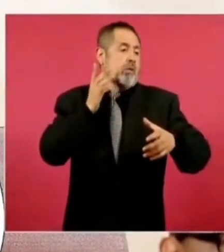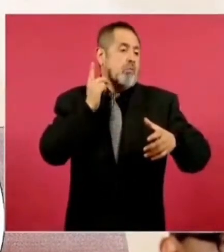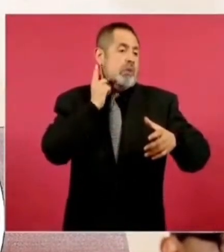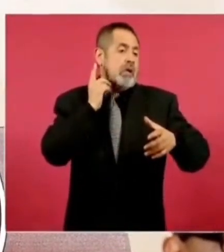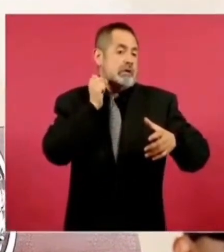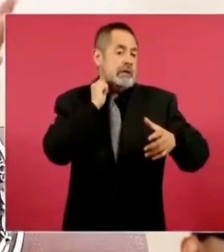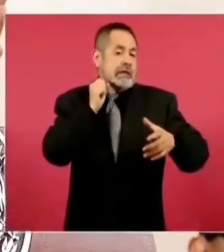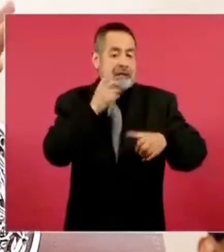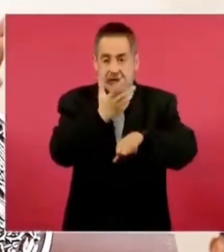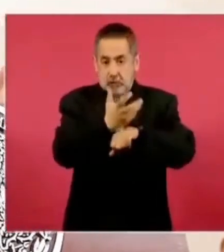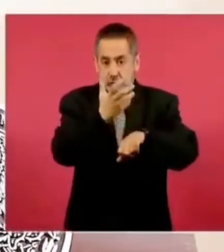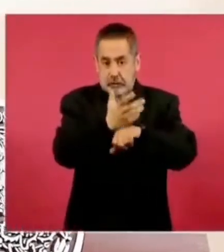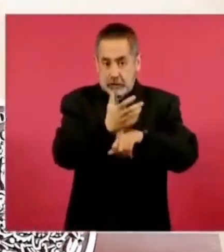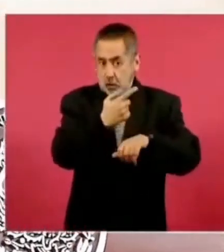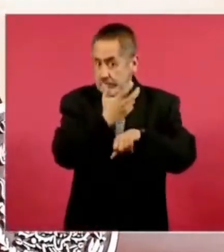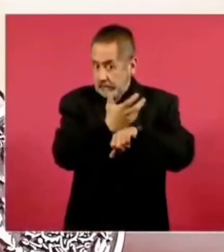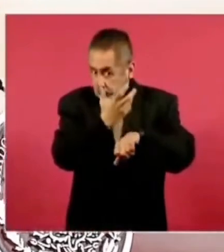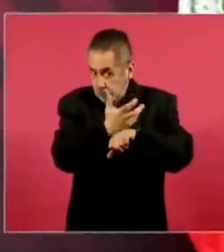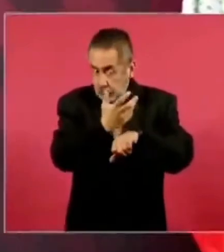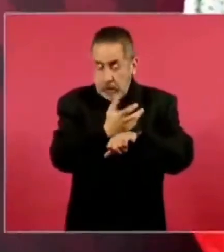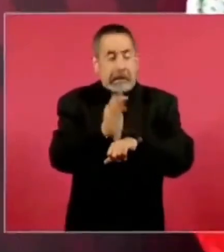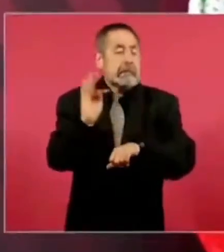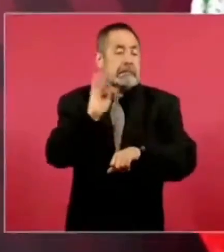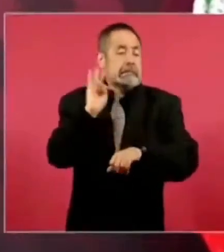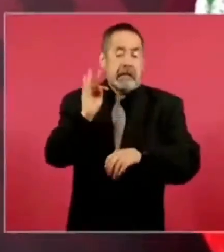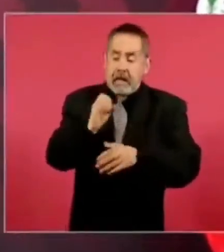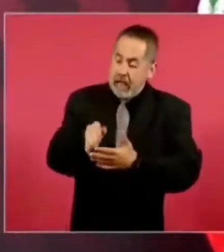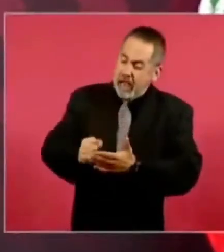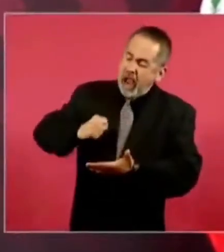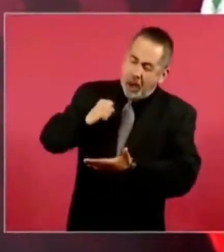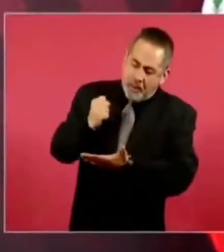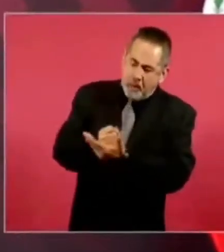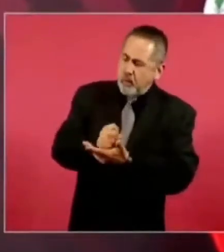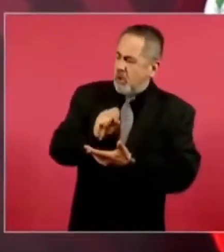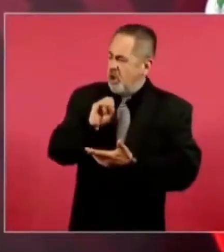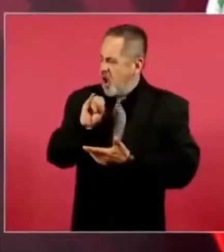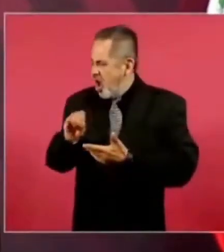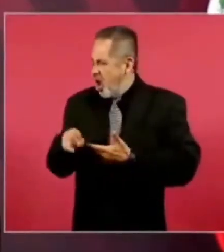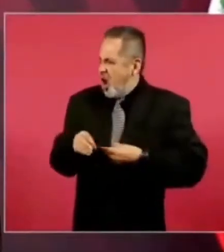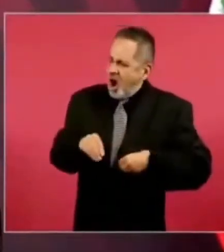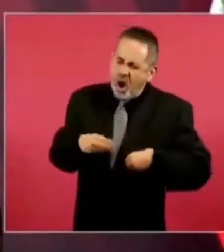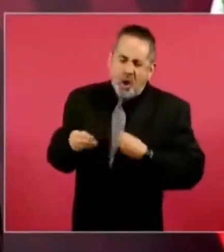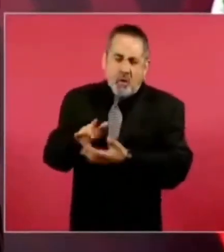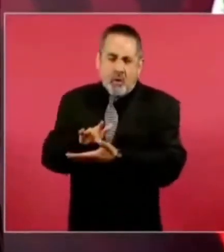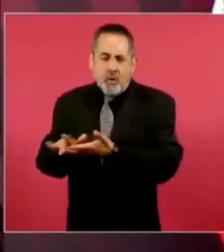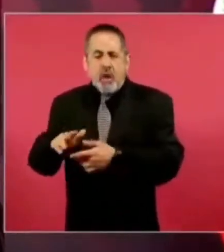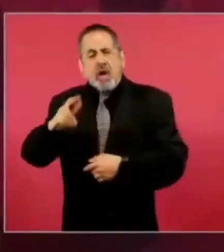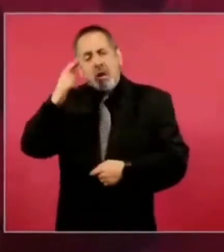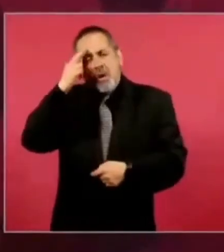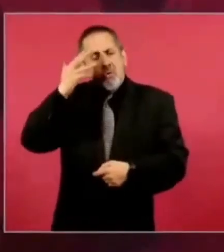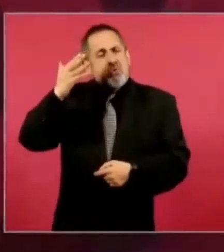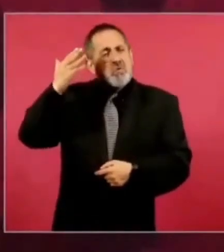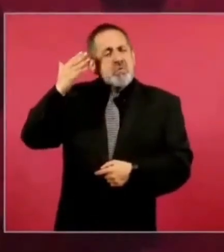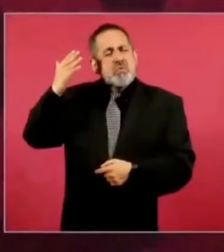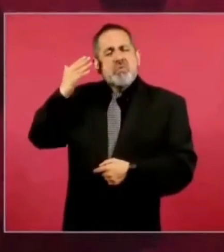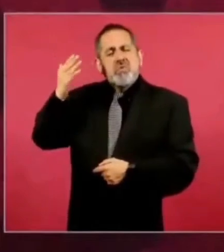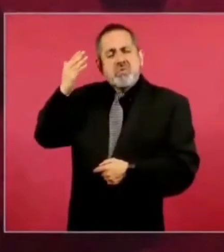aprobara un plan como el de la Alianza para el Progreso,